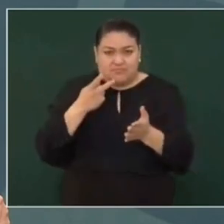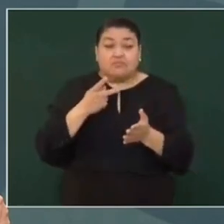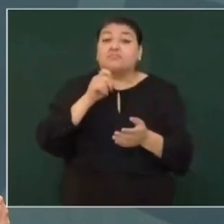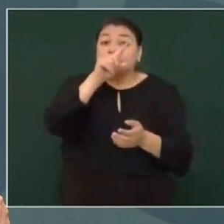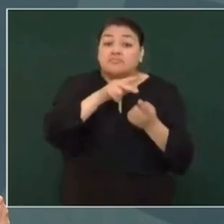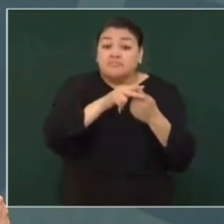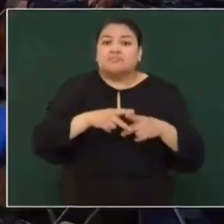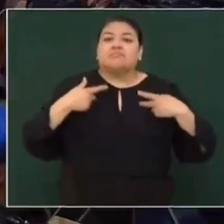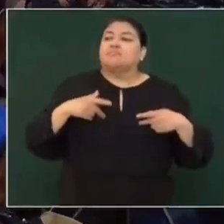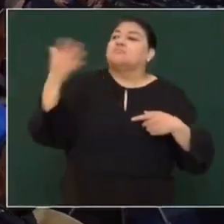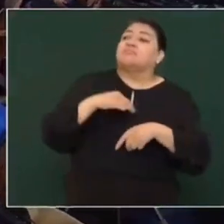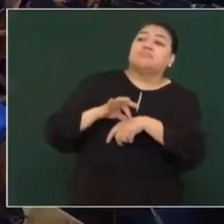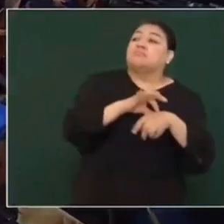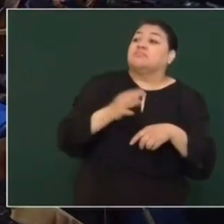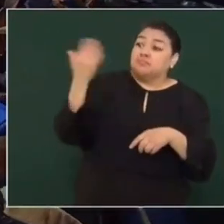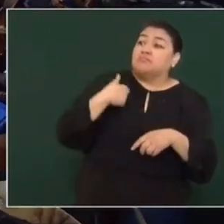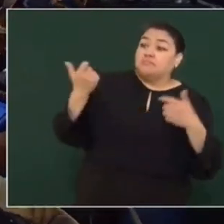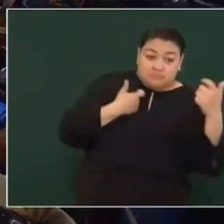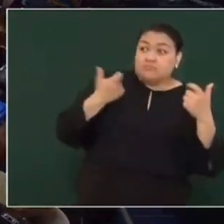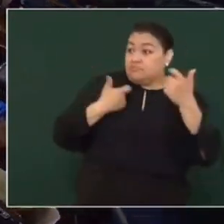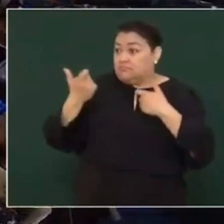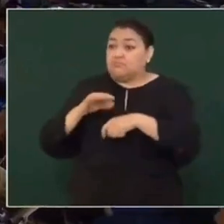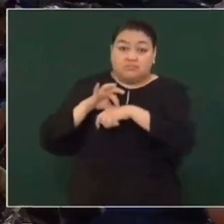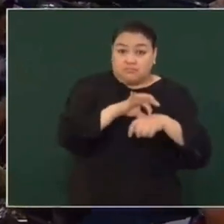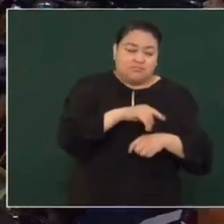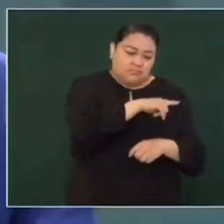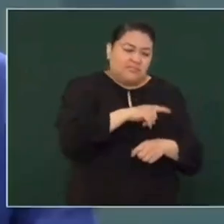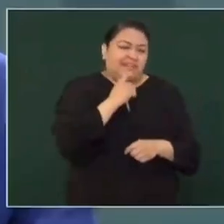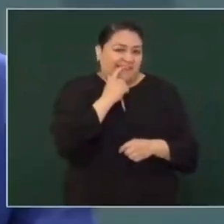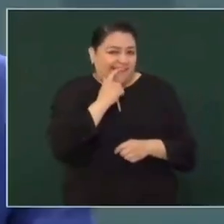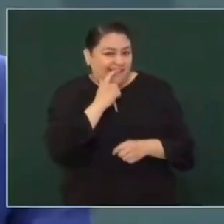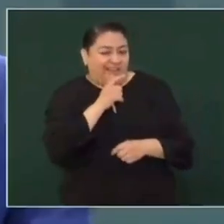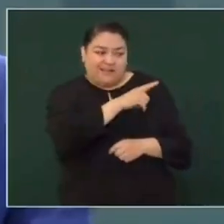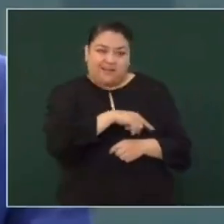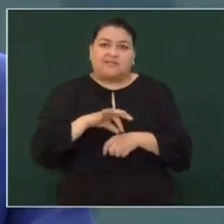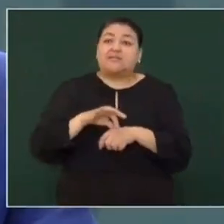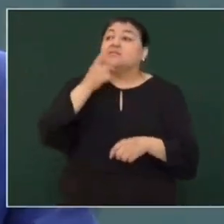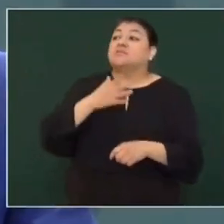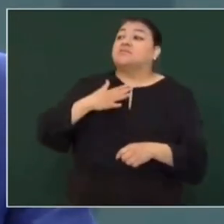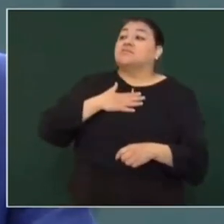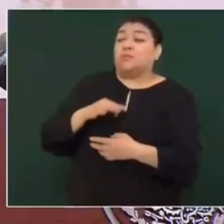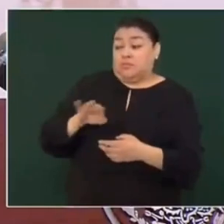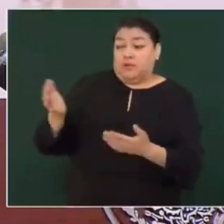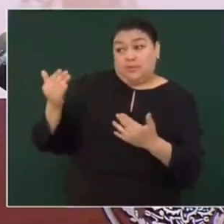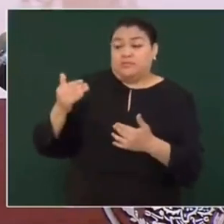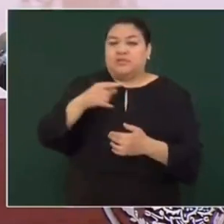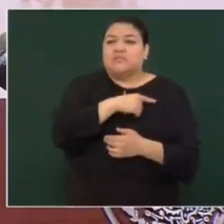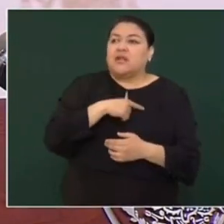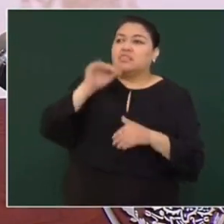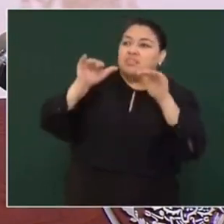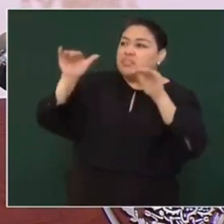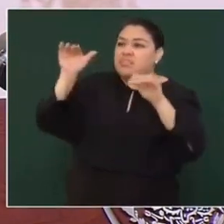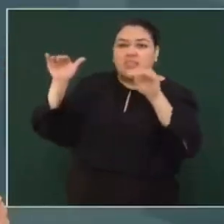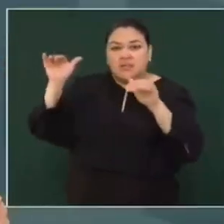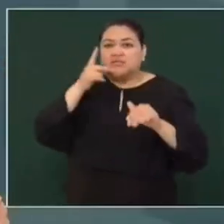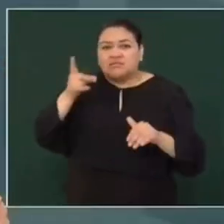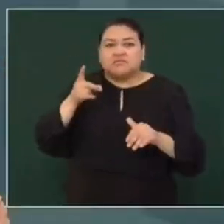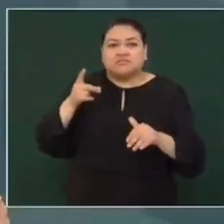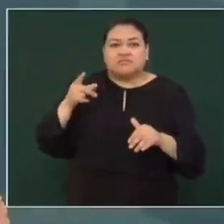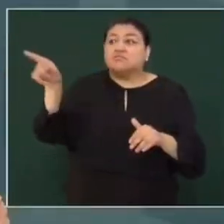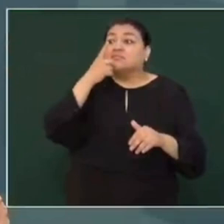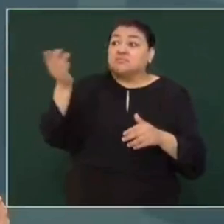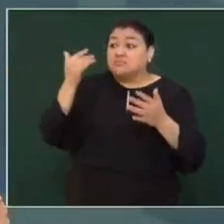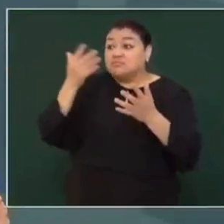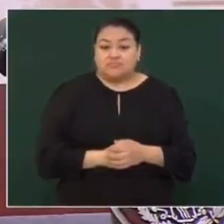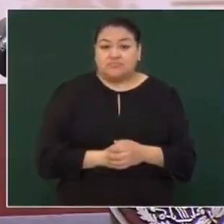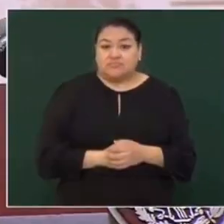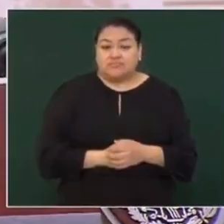coyotes que también se disfrazan de defensores de migrantes. Empezaron a hablar de